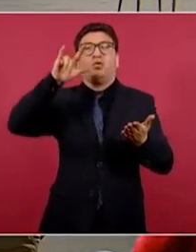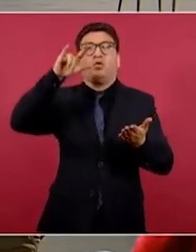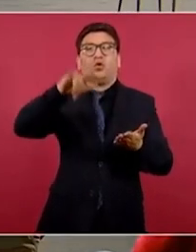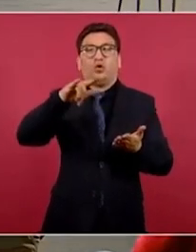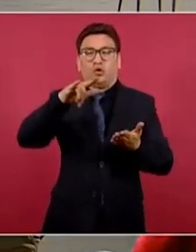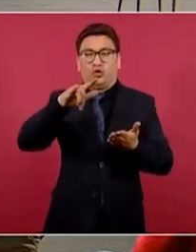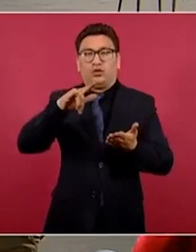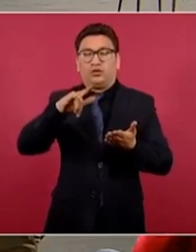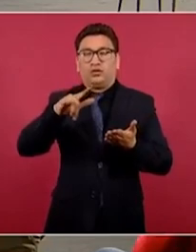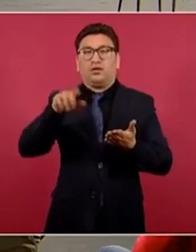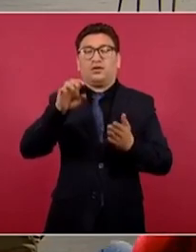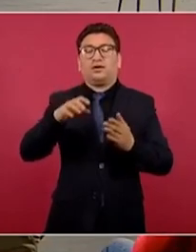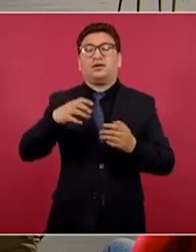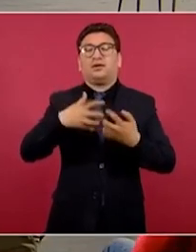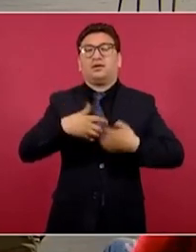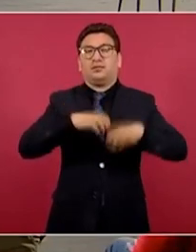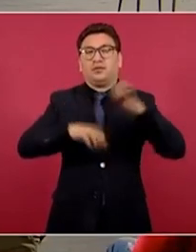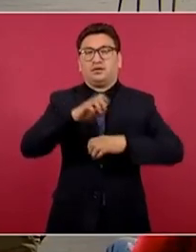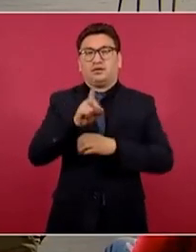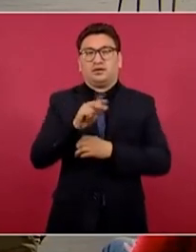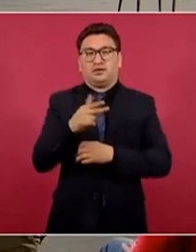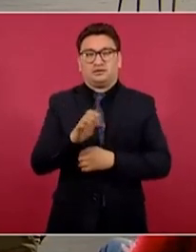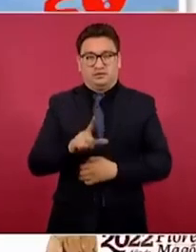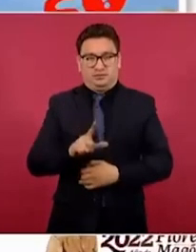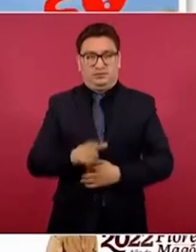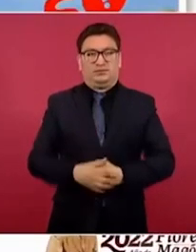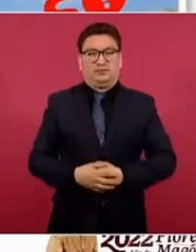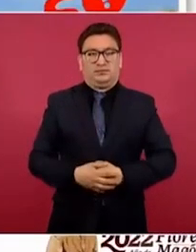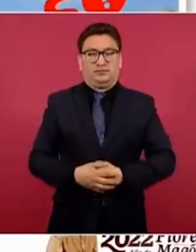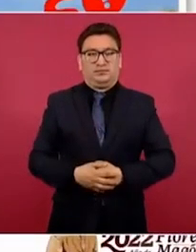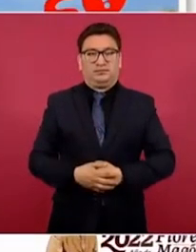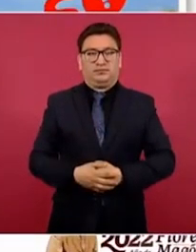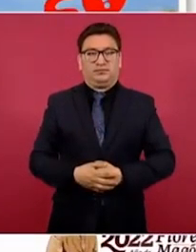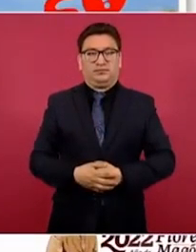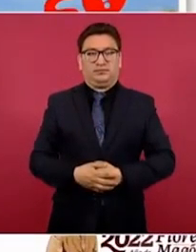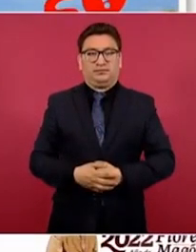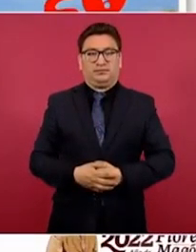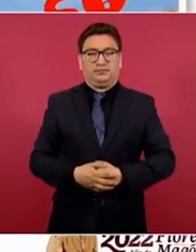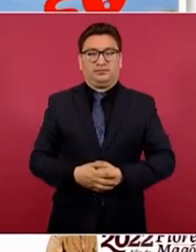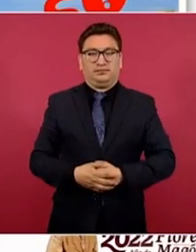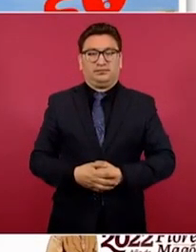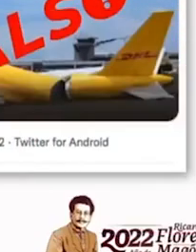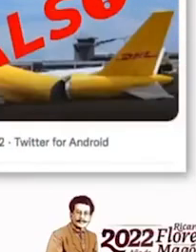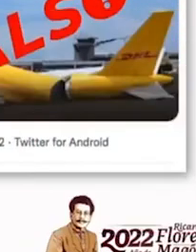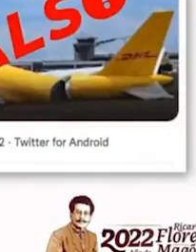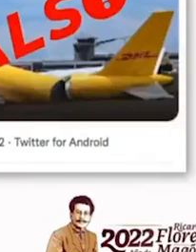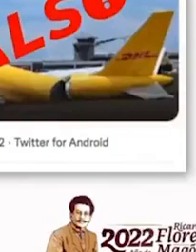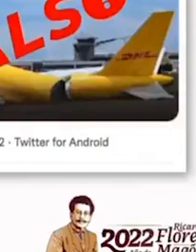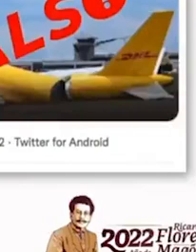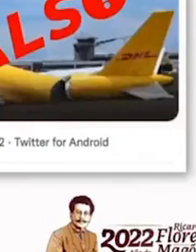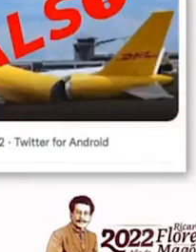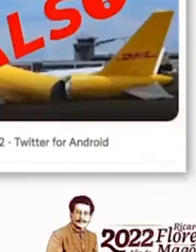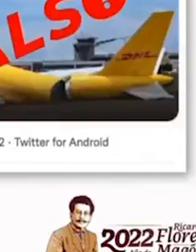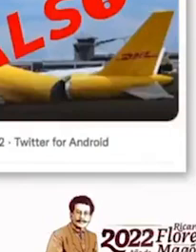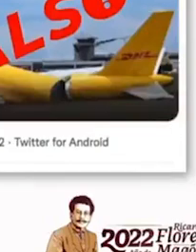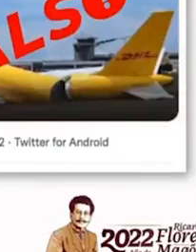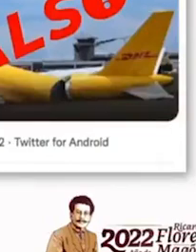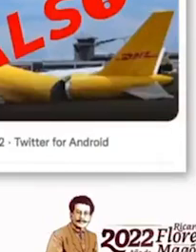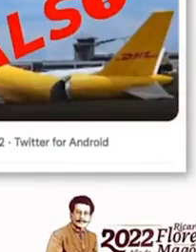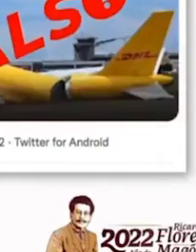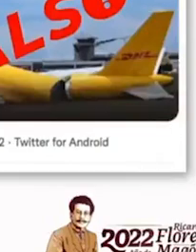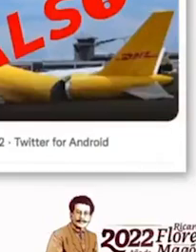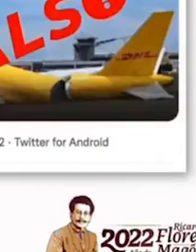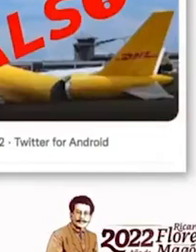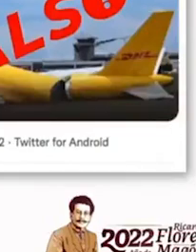de la empresa DHL, que se había partido en dos, supuestamente por un problema